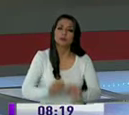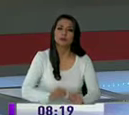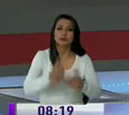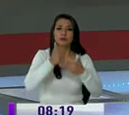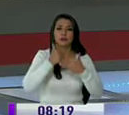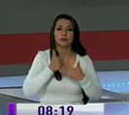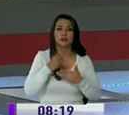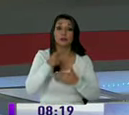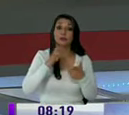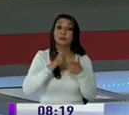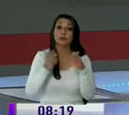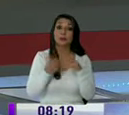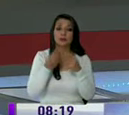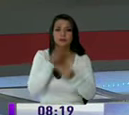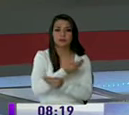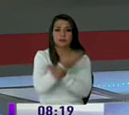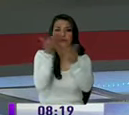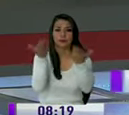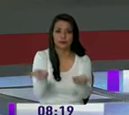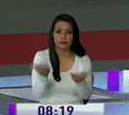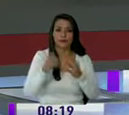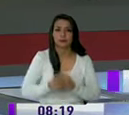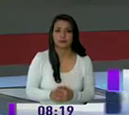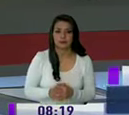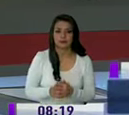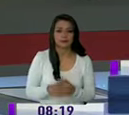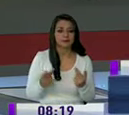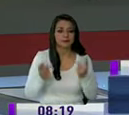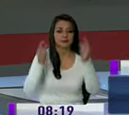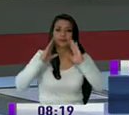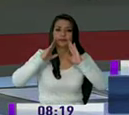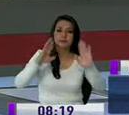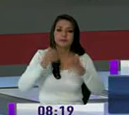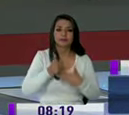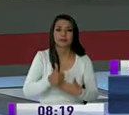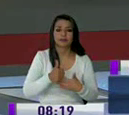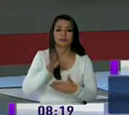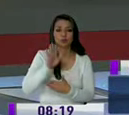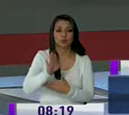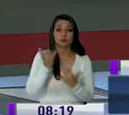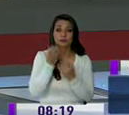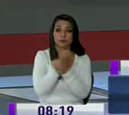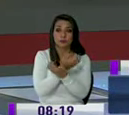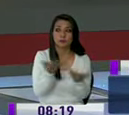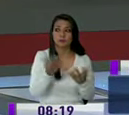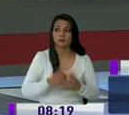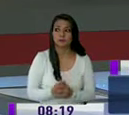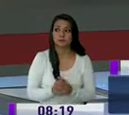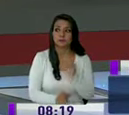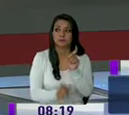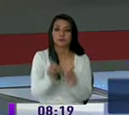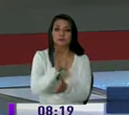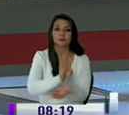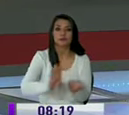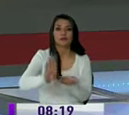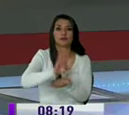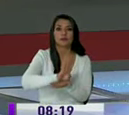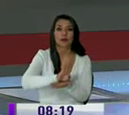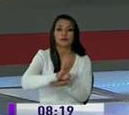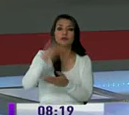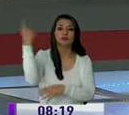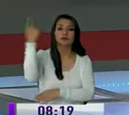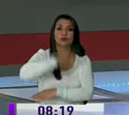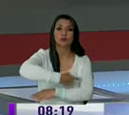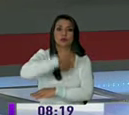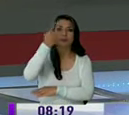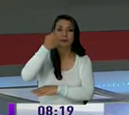partícipes en sus problemas e inmediatamente nosotros trabajamos en su beneficio vamos a contarles ahora que moradores del barrio Santo Domingo Bajo en